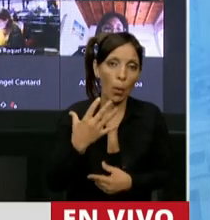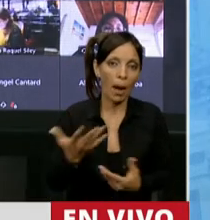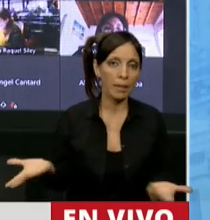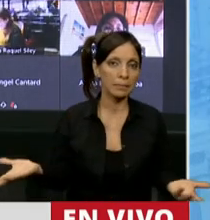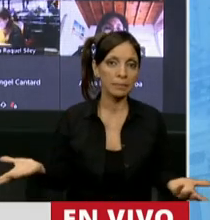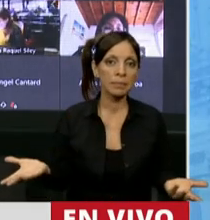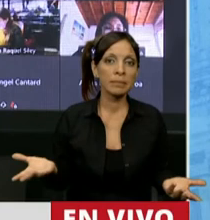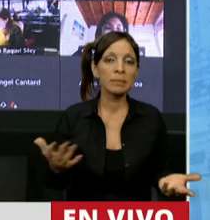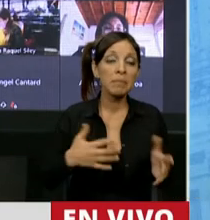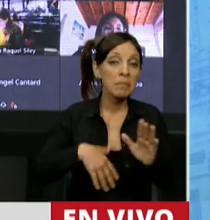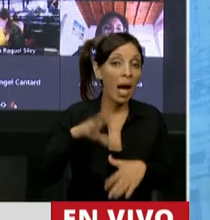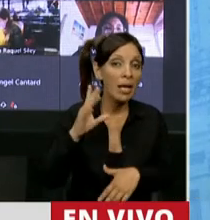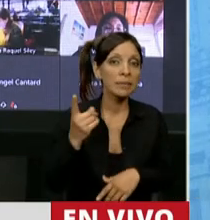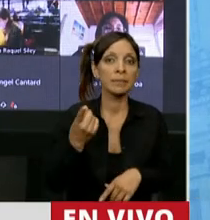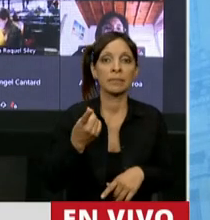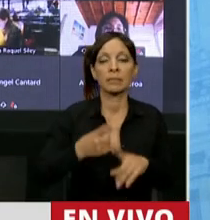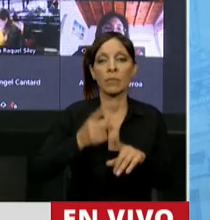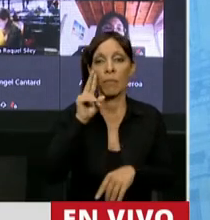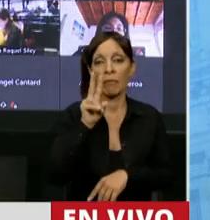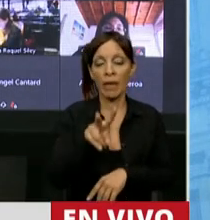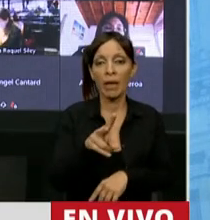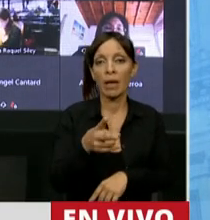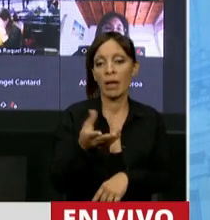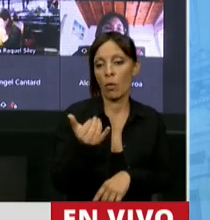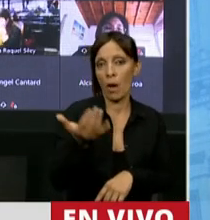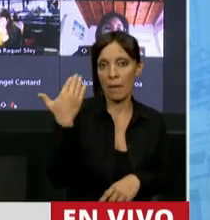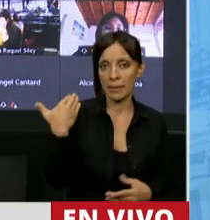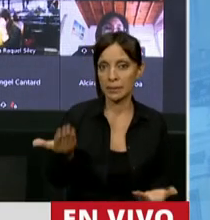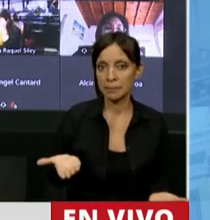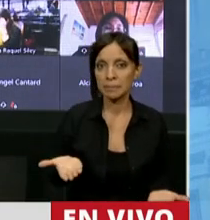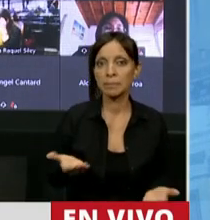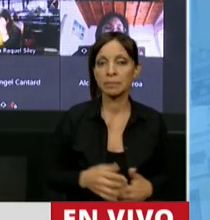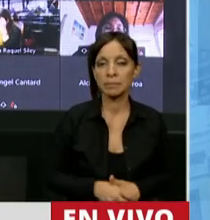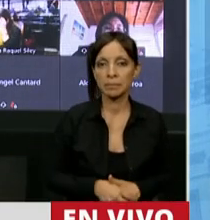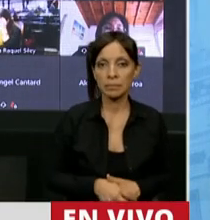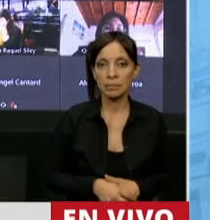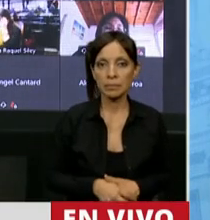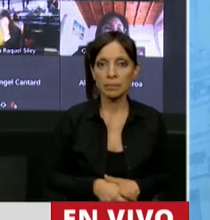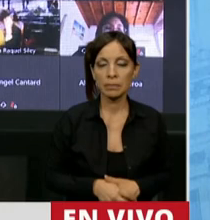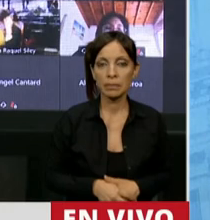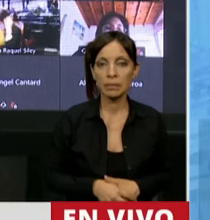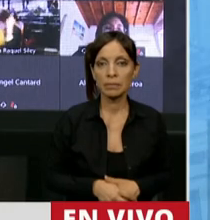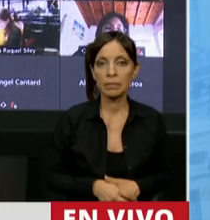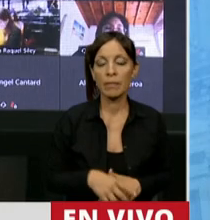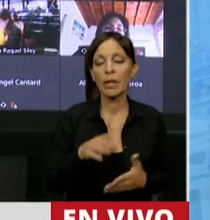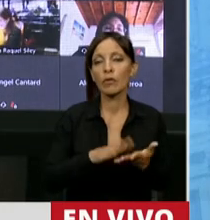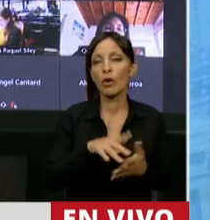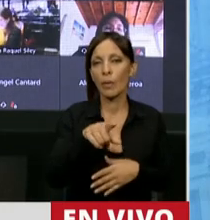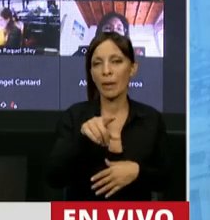todo, después de lo ocurrido el jueves pasado, con el